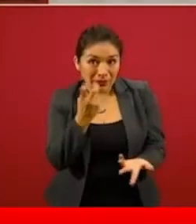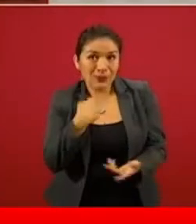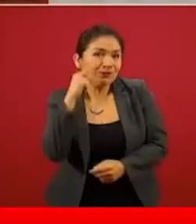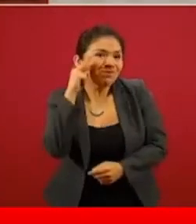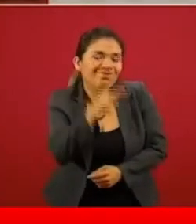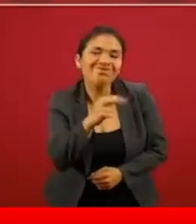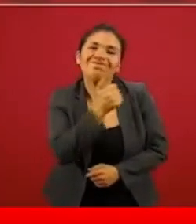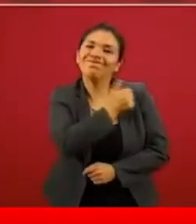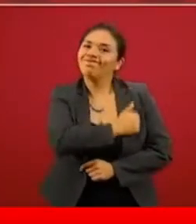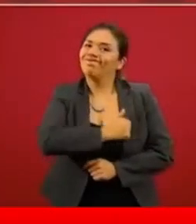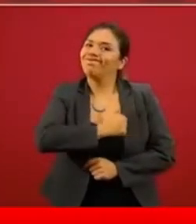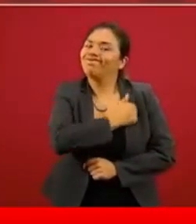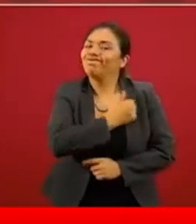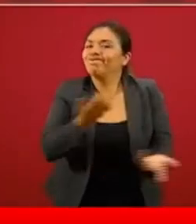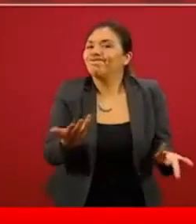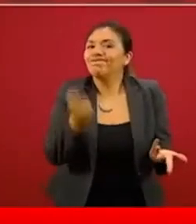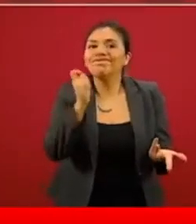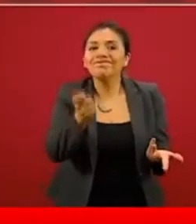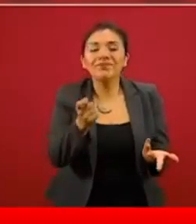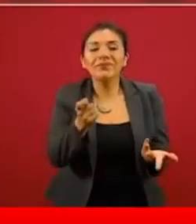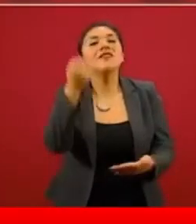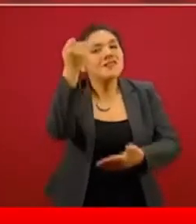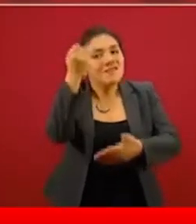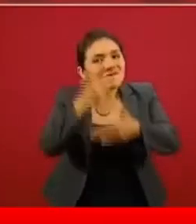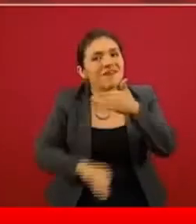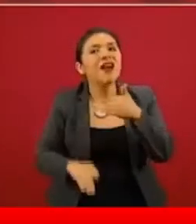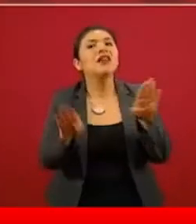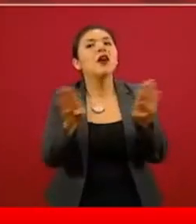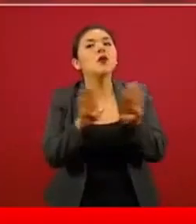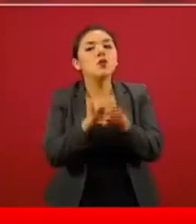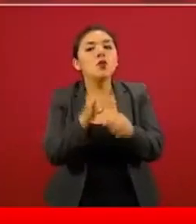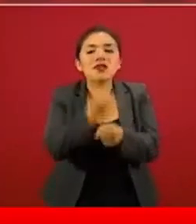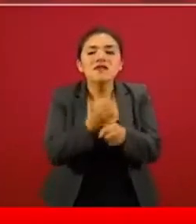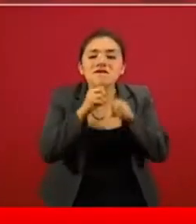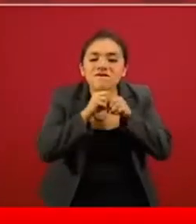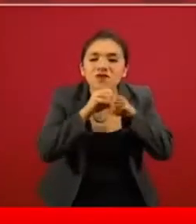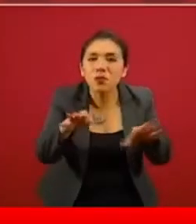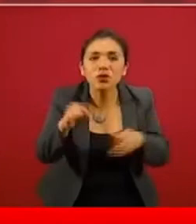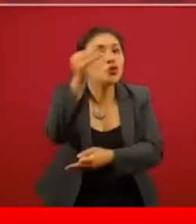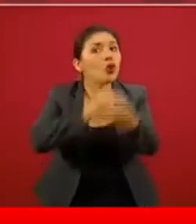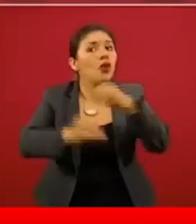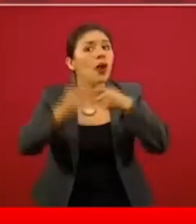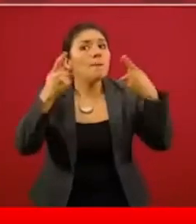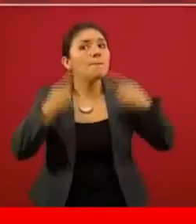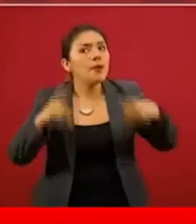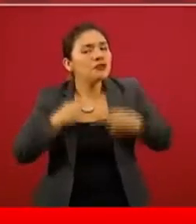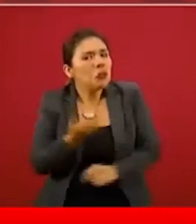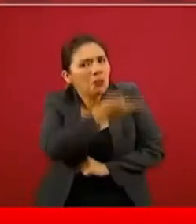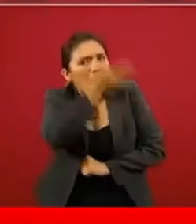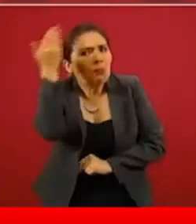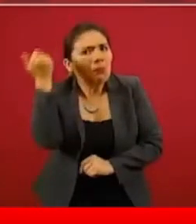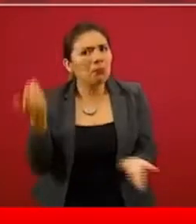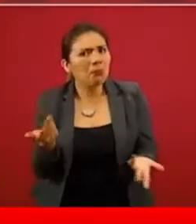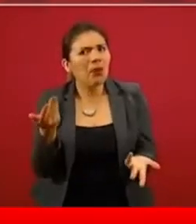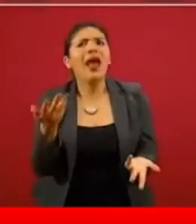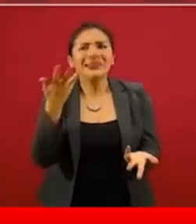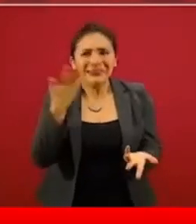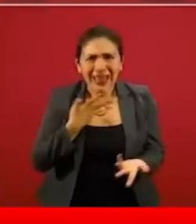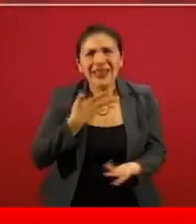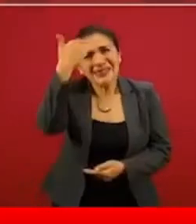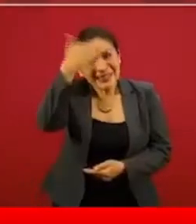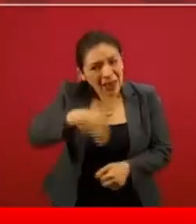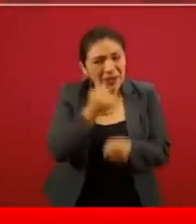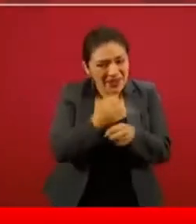dramático es que no haya llegado información a todas las personas o que a pesar de que haya llegado la